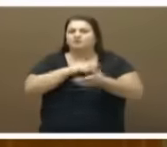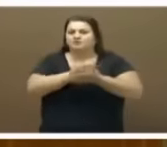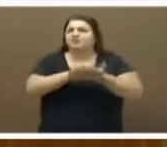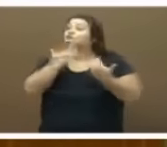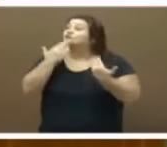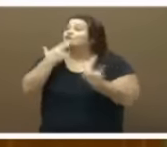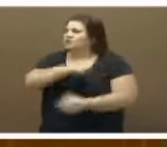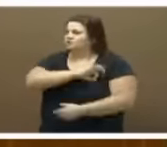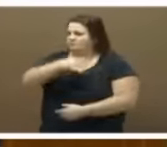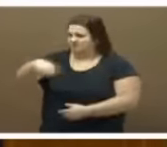Gracias, señor presidente. Gracias.